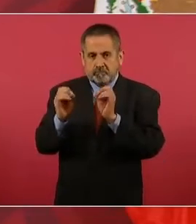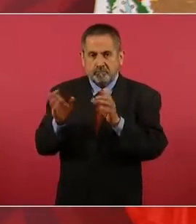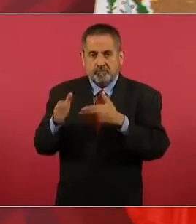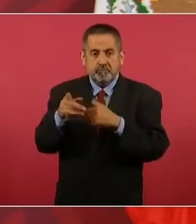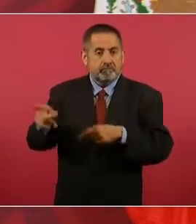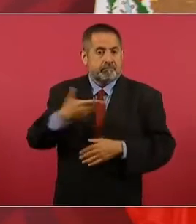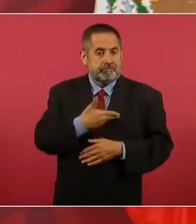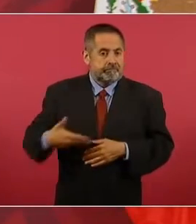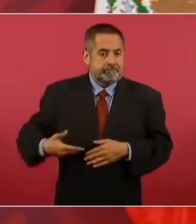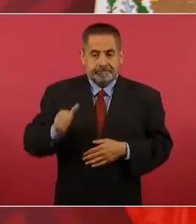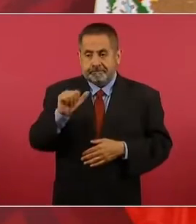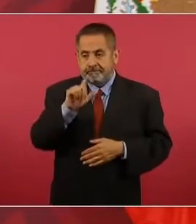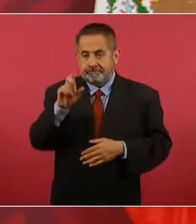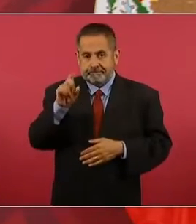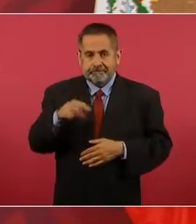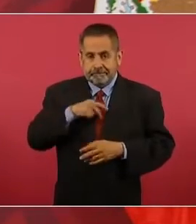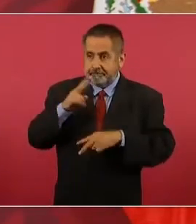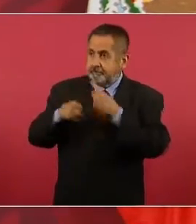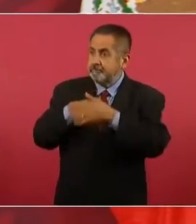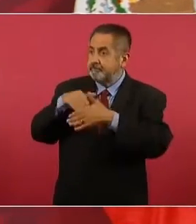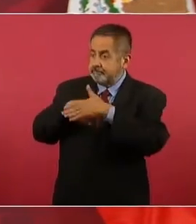del presidente Allende y fui.